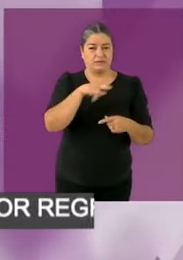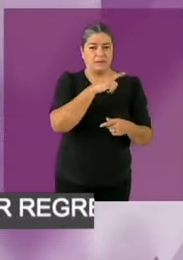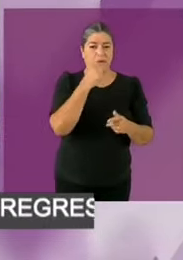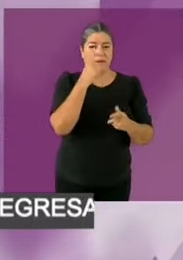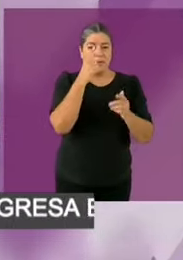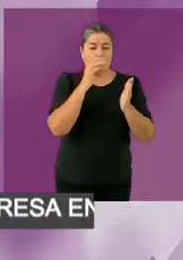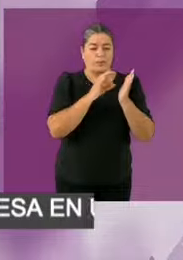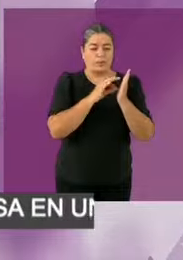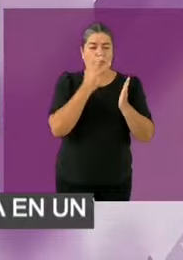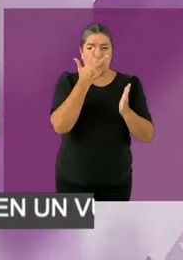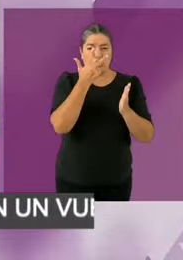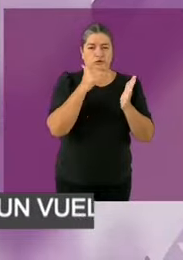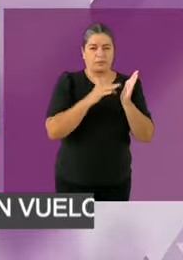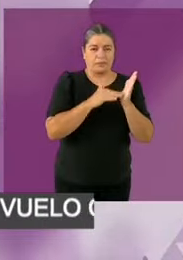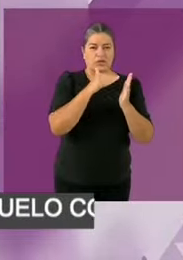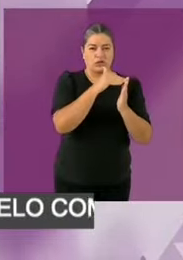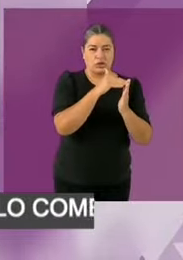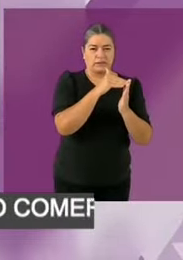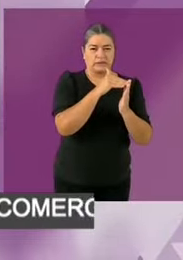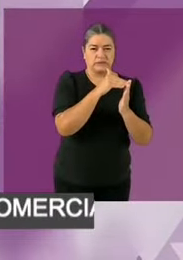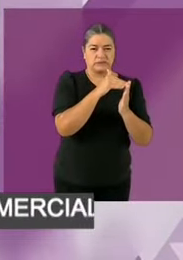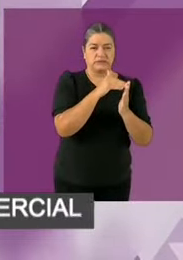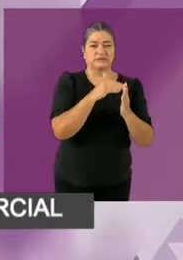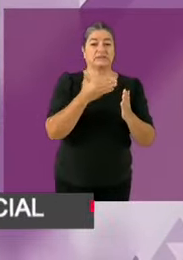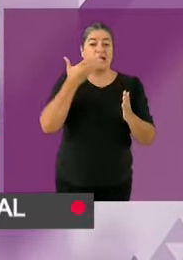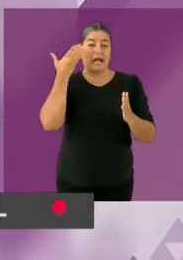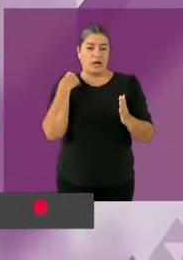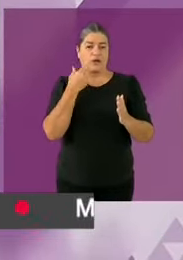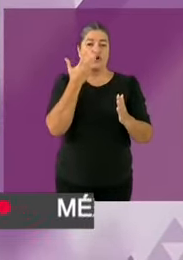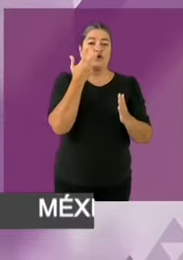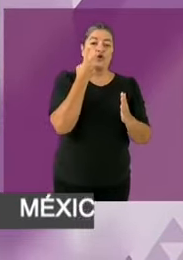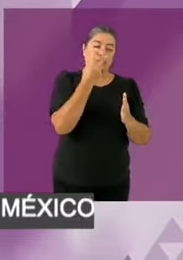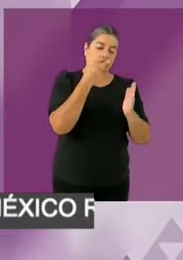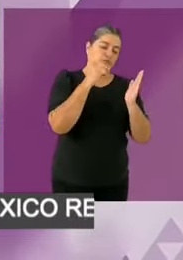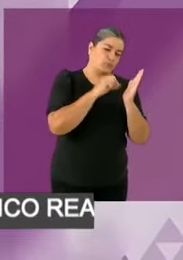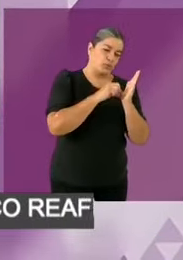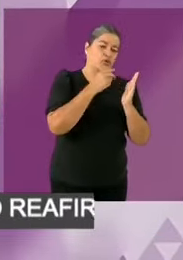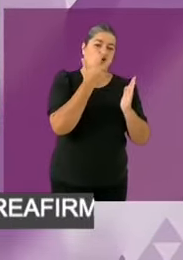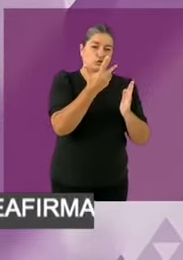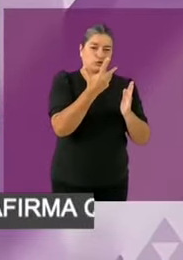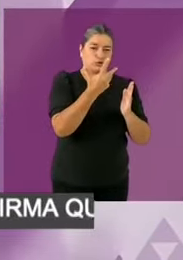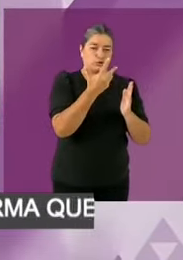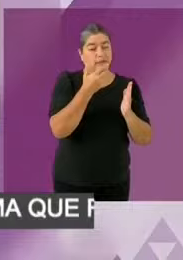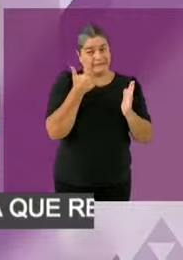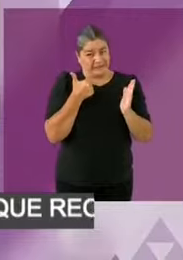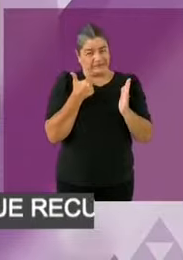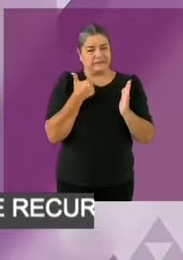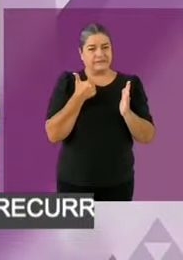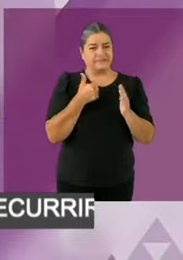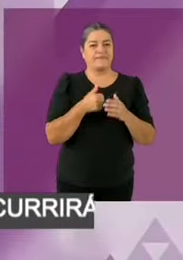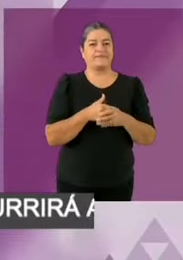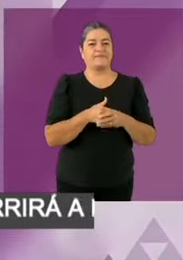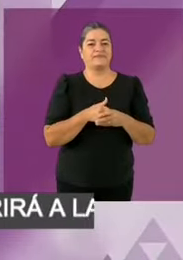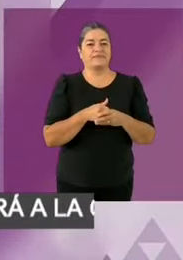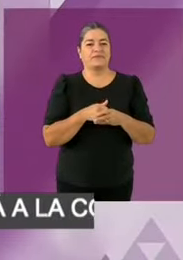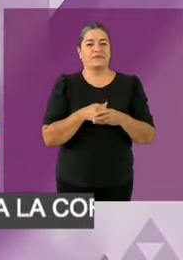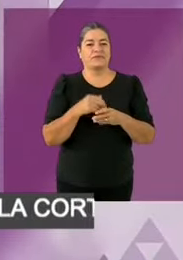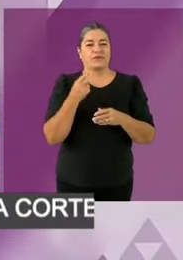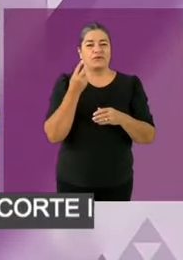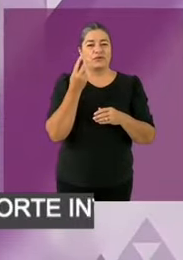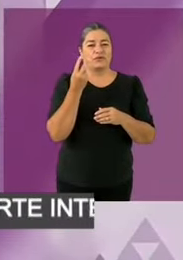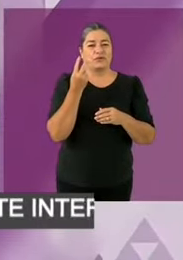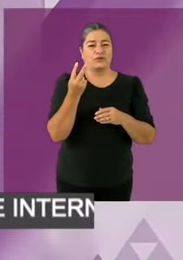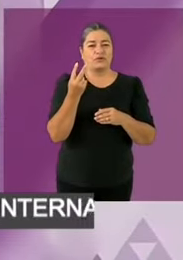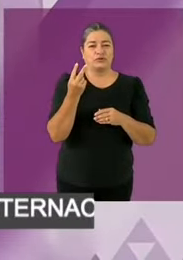.6 millones. Cuando inició el gobierno de la doctora Sheinbaum, dos de cada diez capitalinos no tenían acceso a esos servicios. Cuando lo terminó,